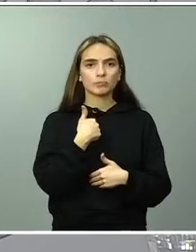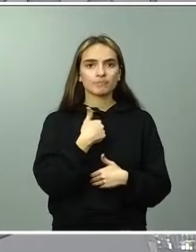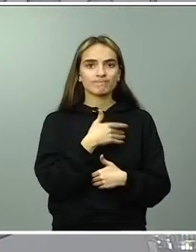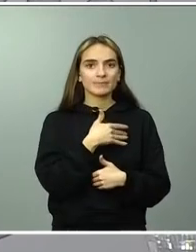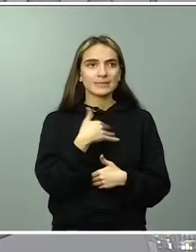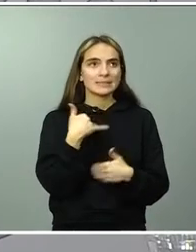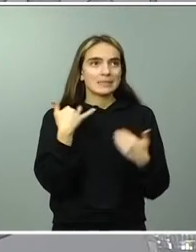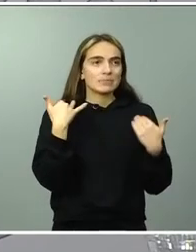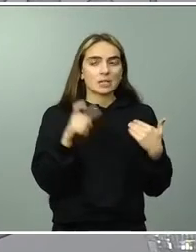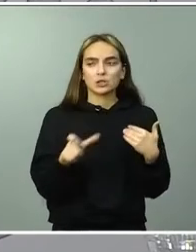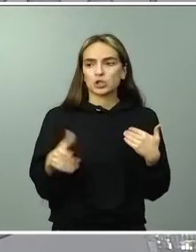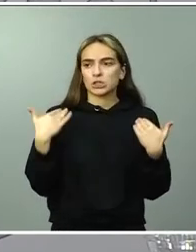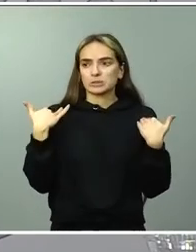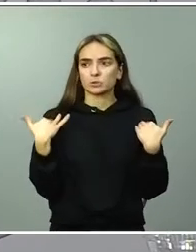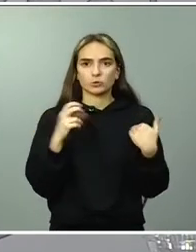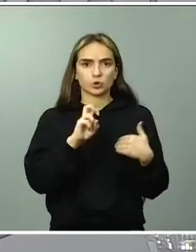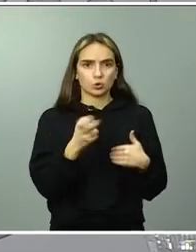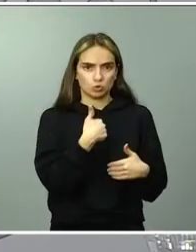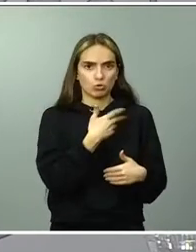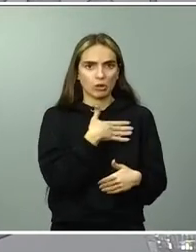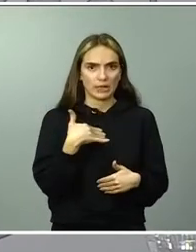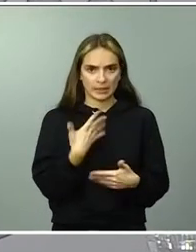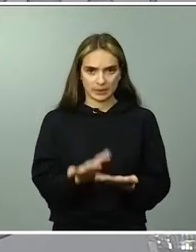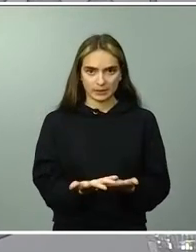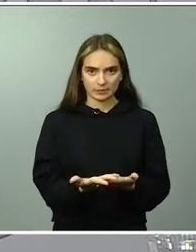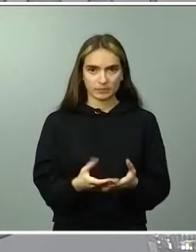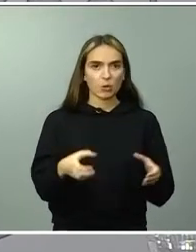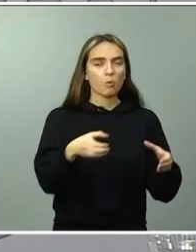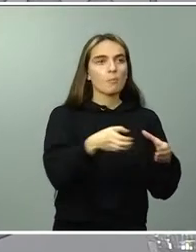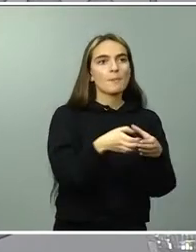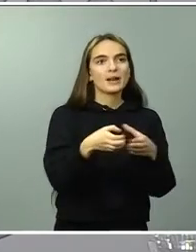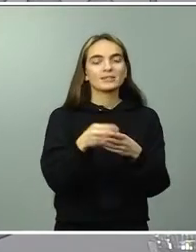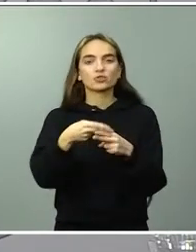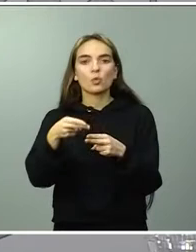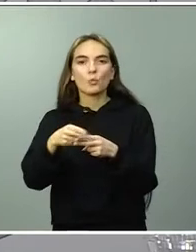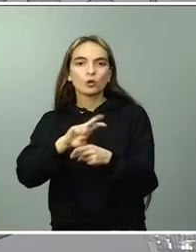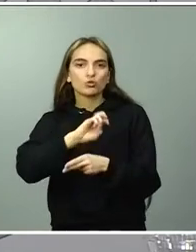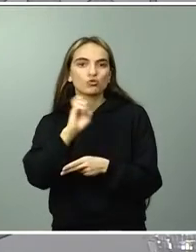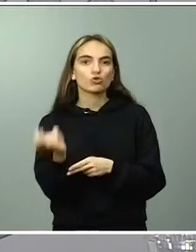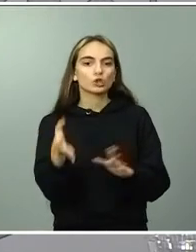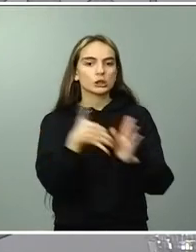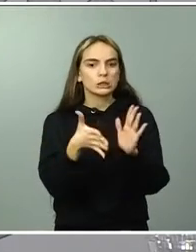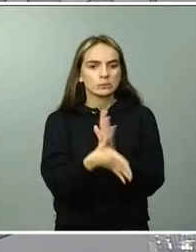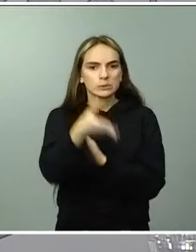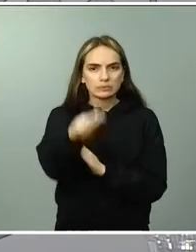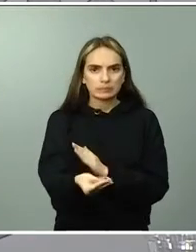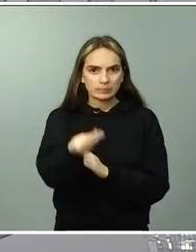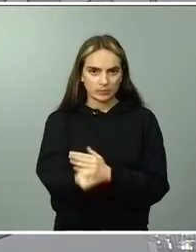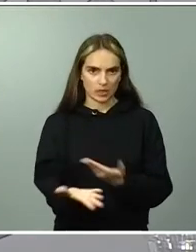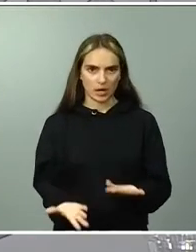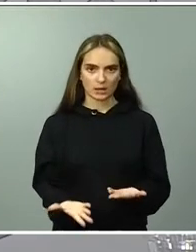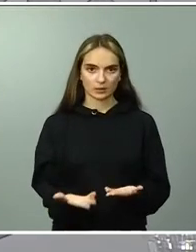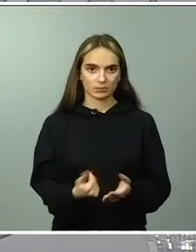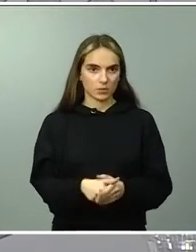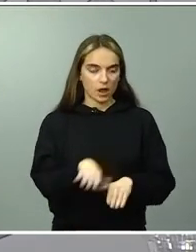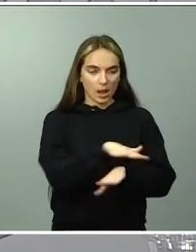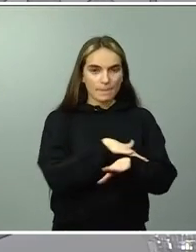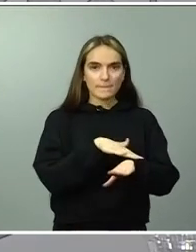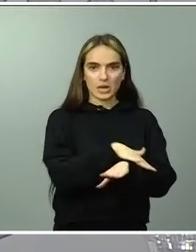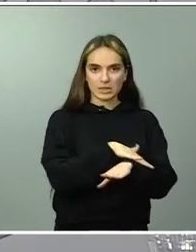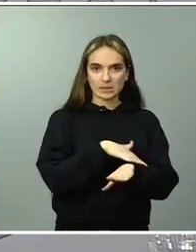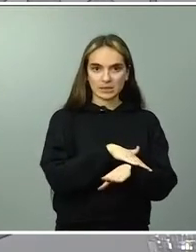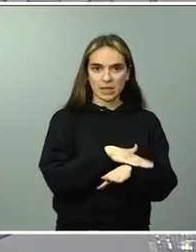y de otros partidos políticos hubieran dado las explicaciones desde el primer momento que ha ofrecido la ministra de transportes por tanto